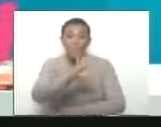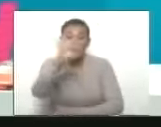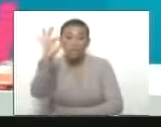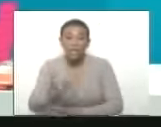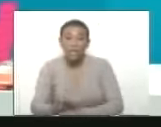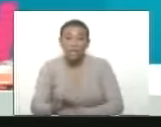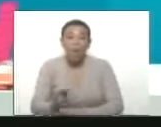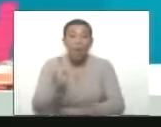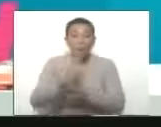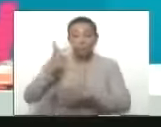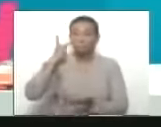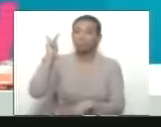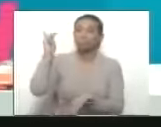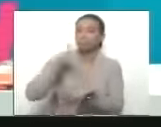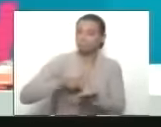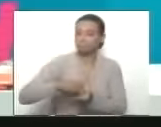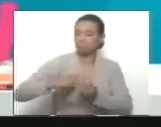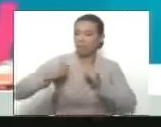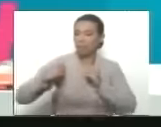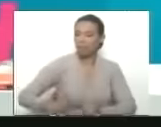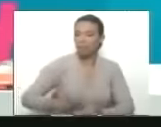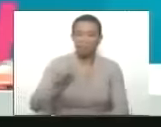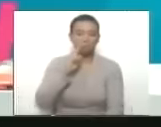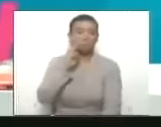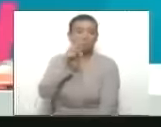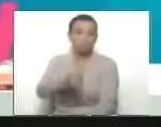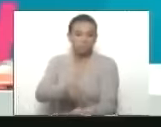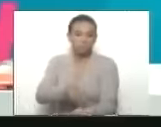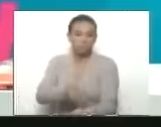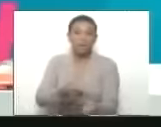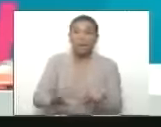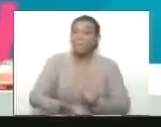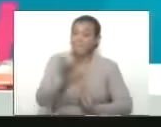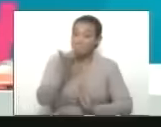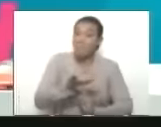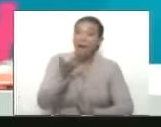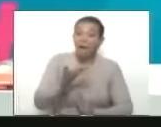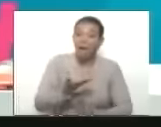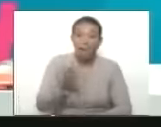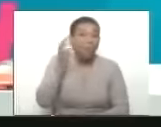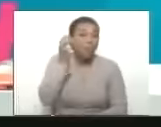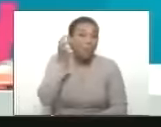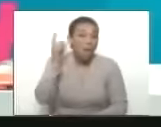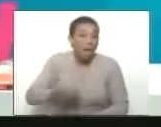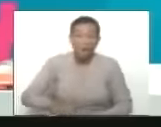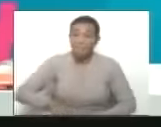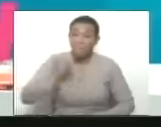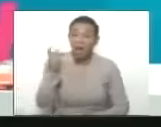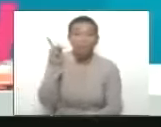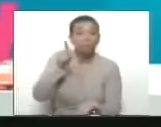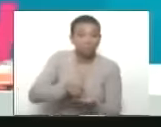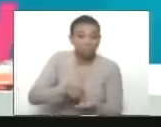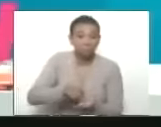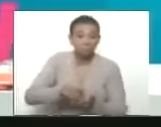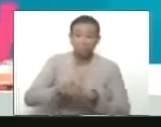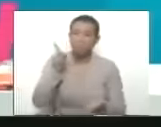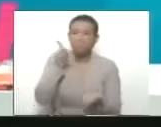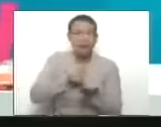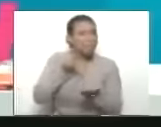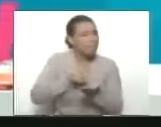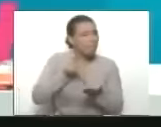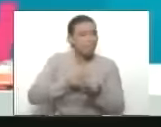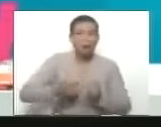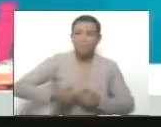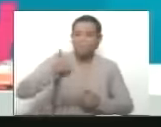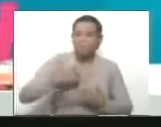mujer protagonista y participativa. Eso hay que aumentarlo. La mujer tiene que ser más protagonista, más participativa,